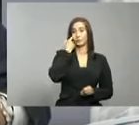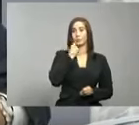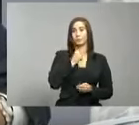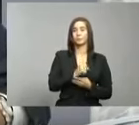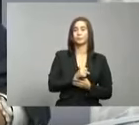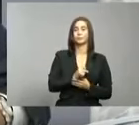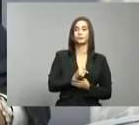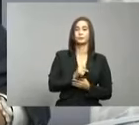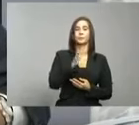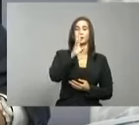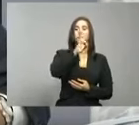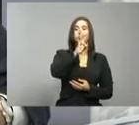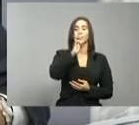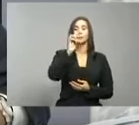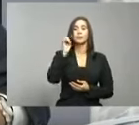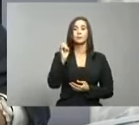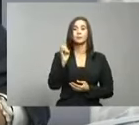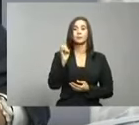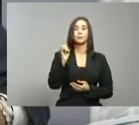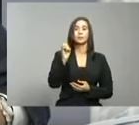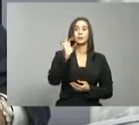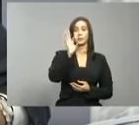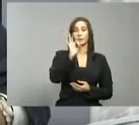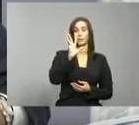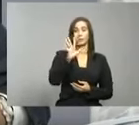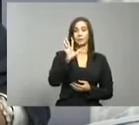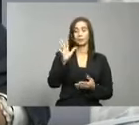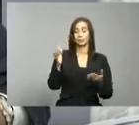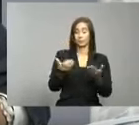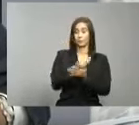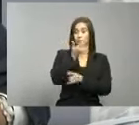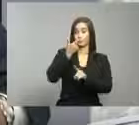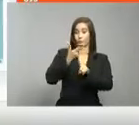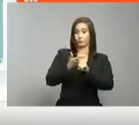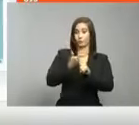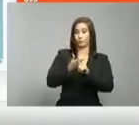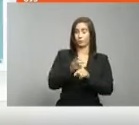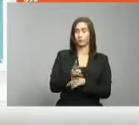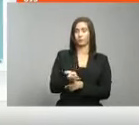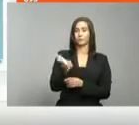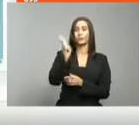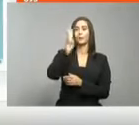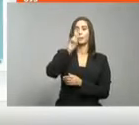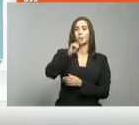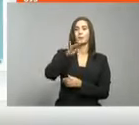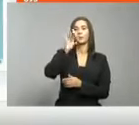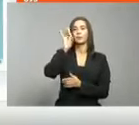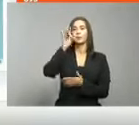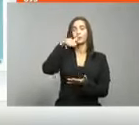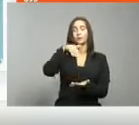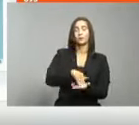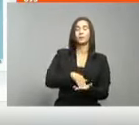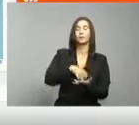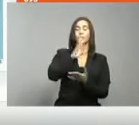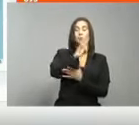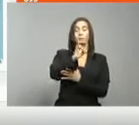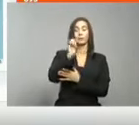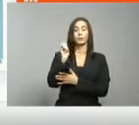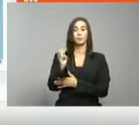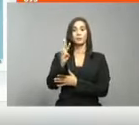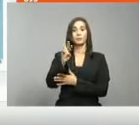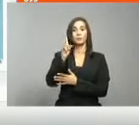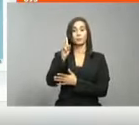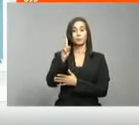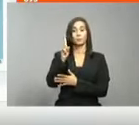695 casos nuevos, 28.631 casos acumulados,